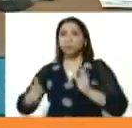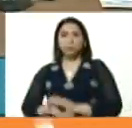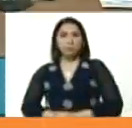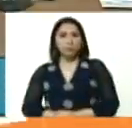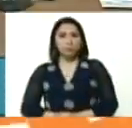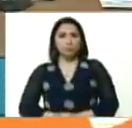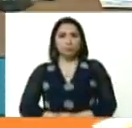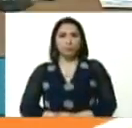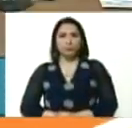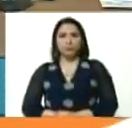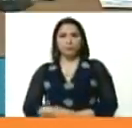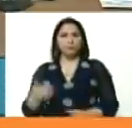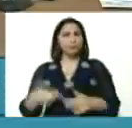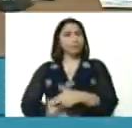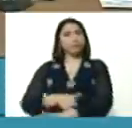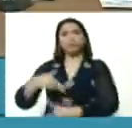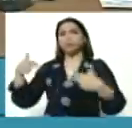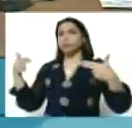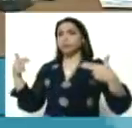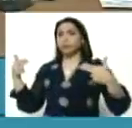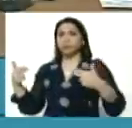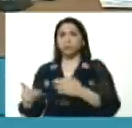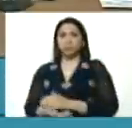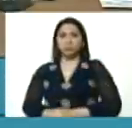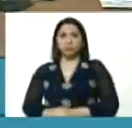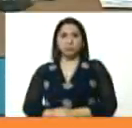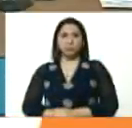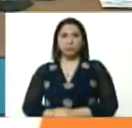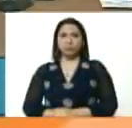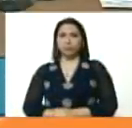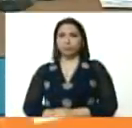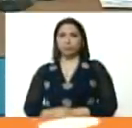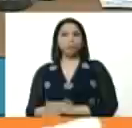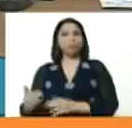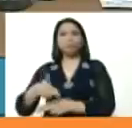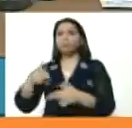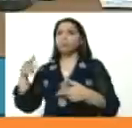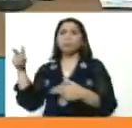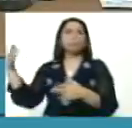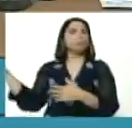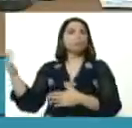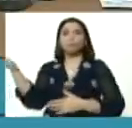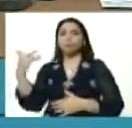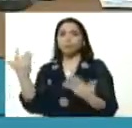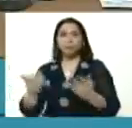sus hierros, y le cayeron encima a los mercenarios.